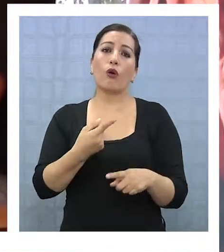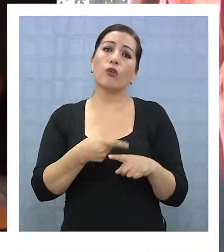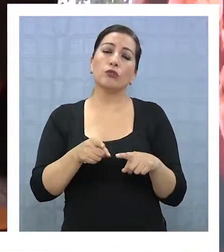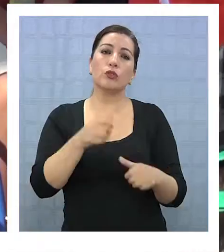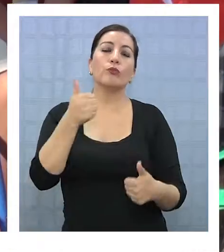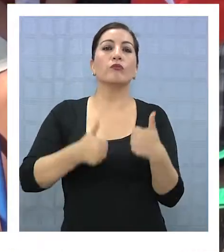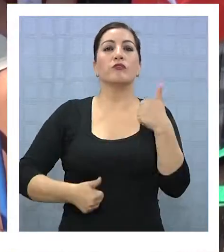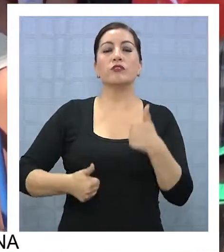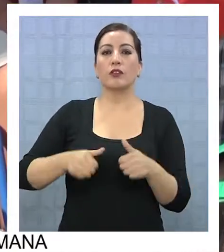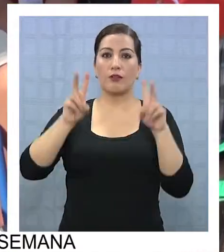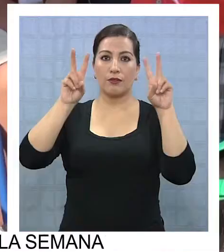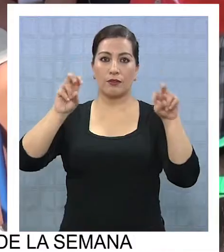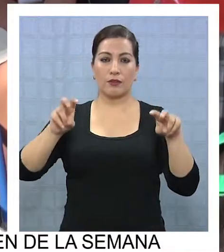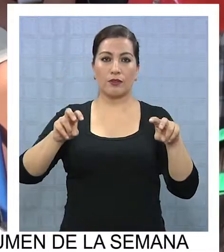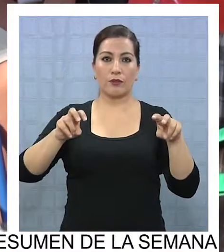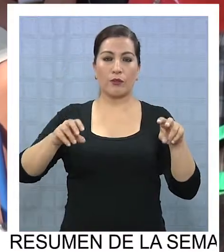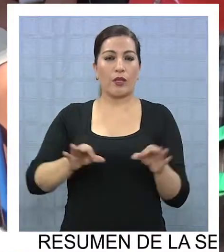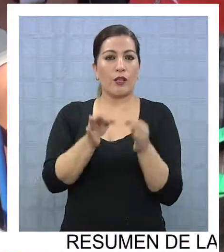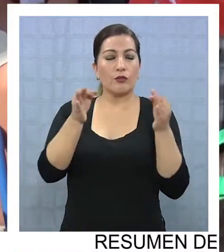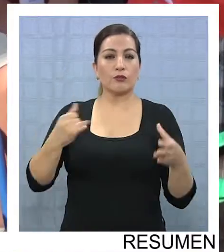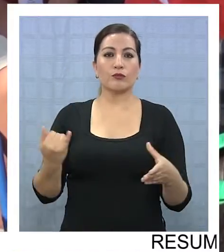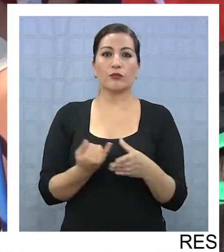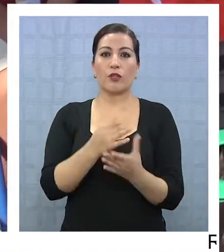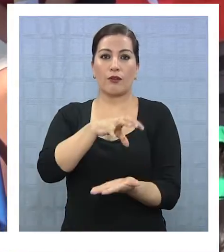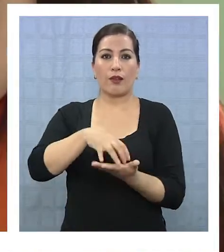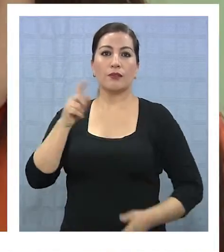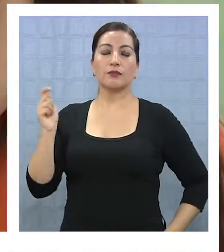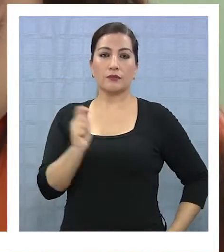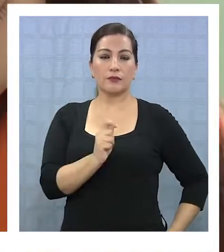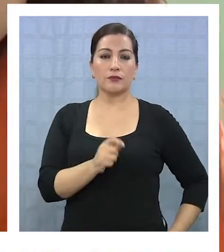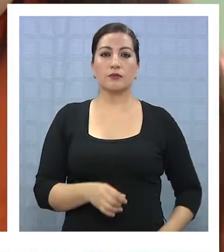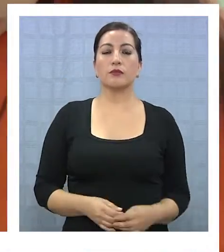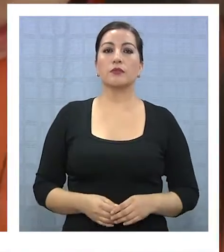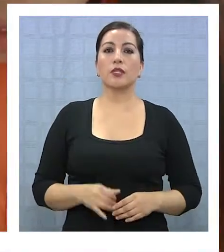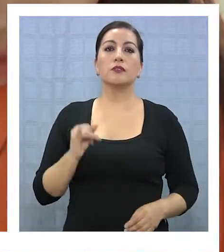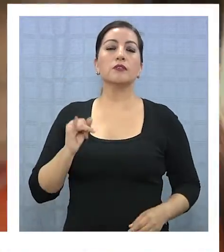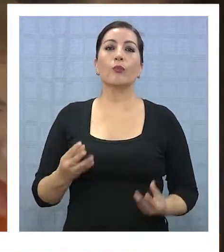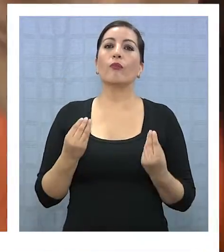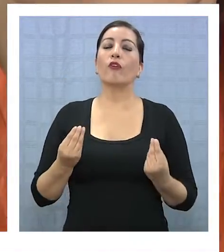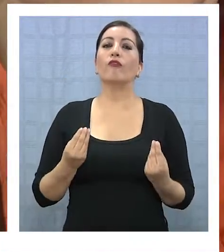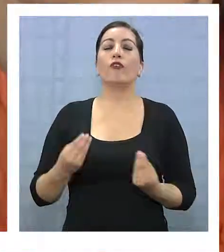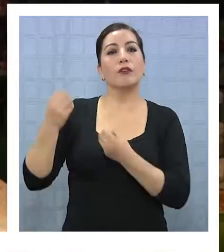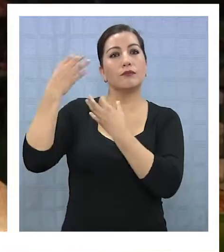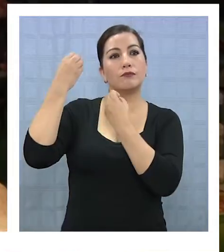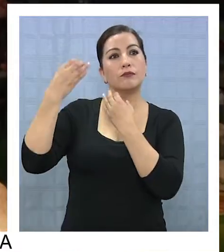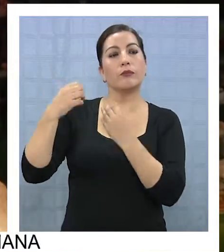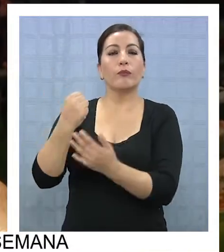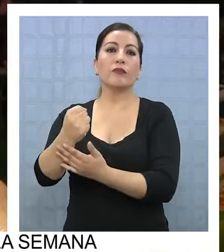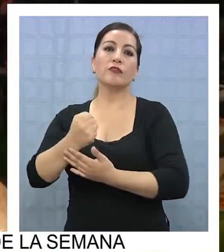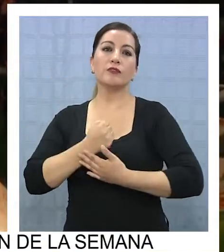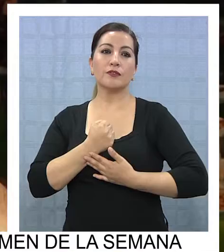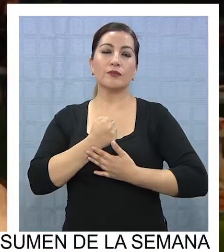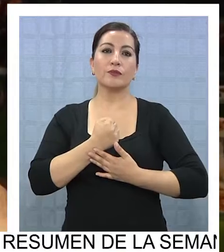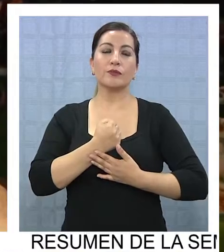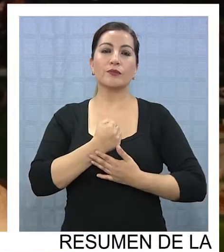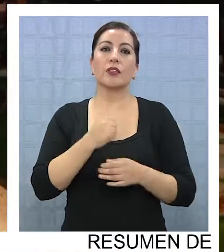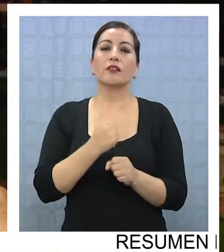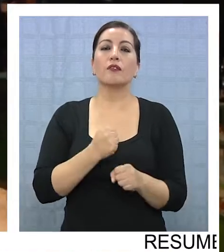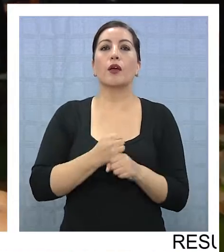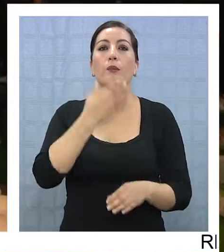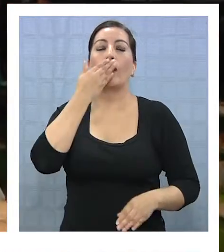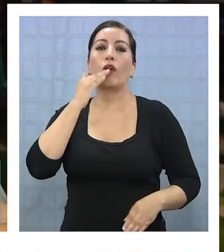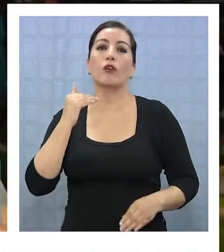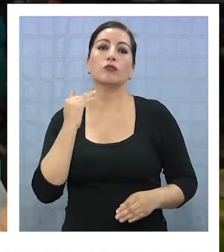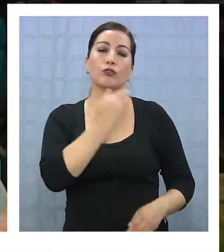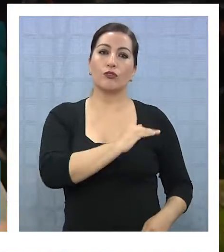profesionales del área de la educación inclusiva de la región de Tarapacá. Siempre es buena estas capacitaciones, pero nos van a ayudar a trabajar mejor con